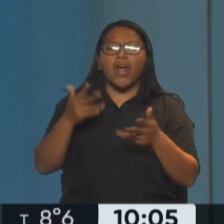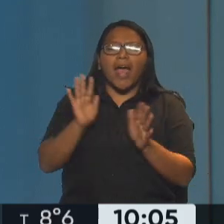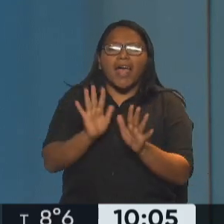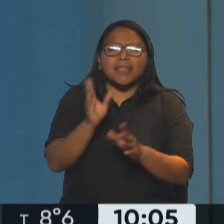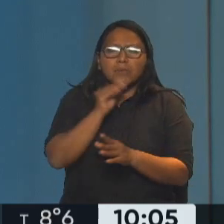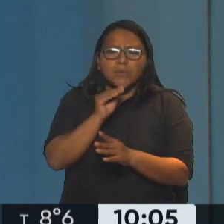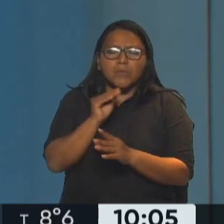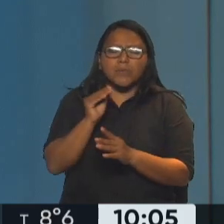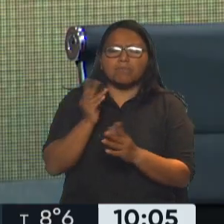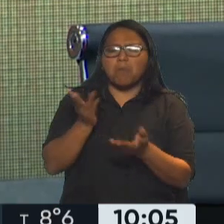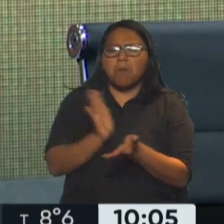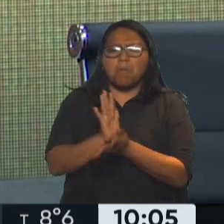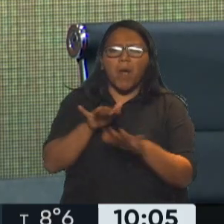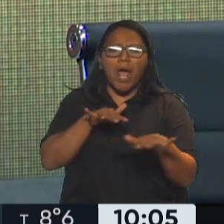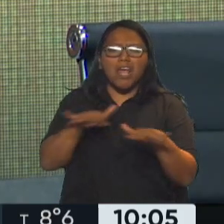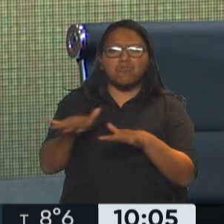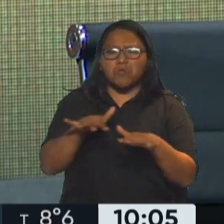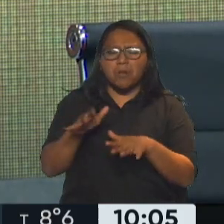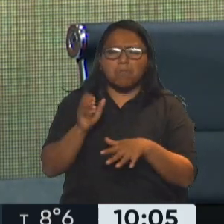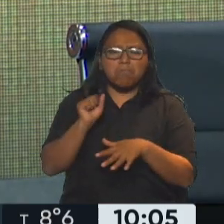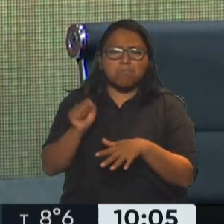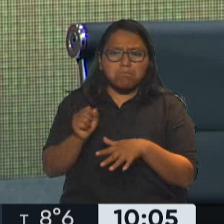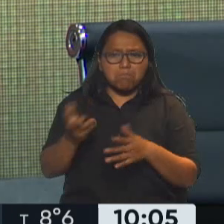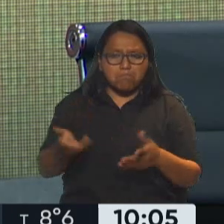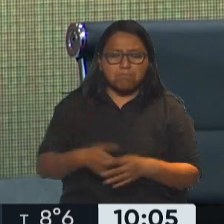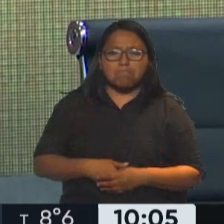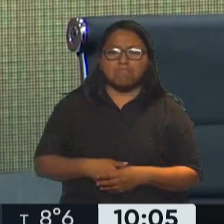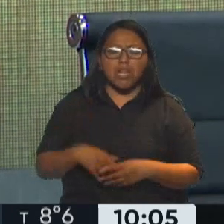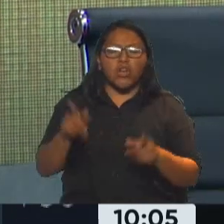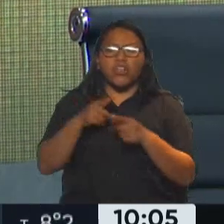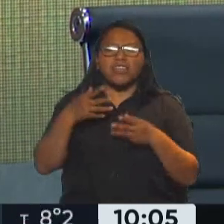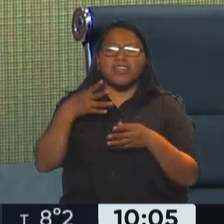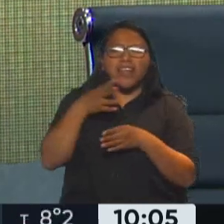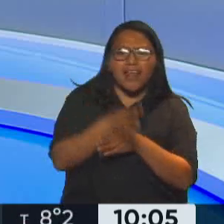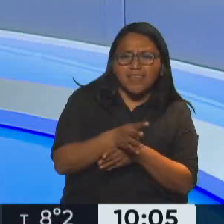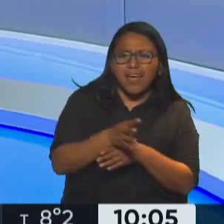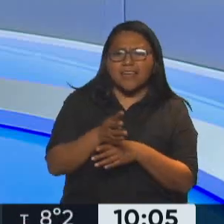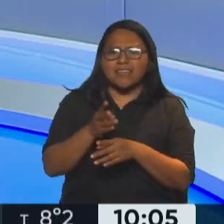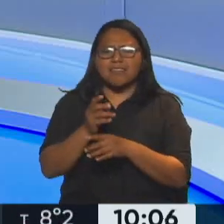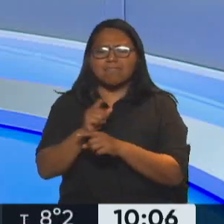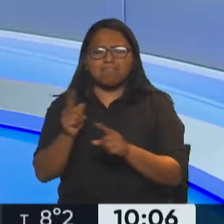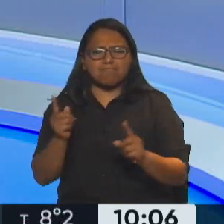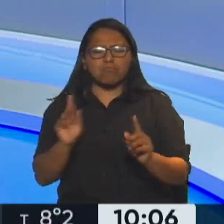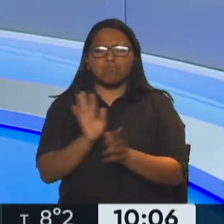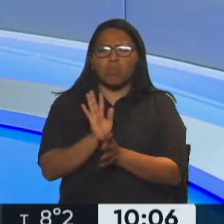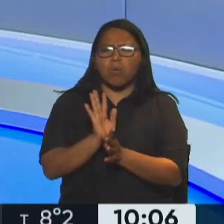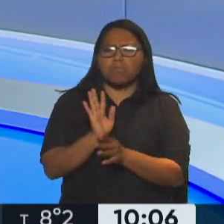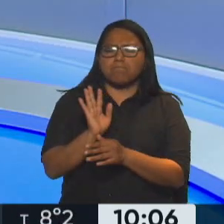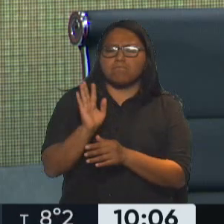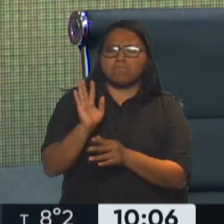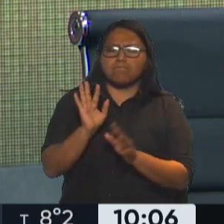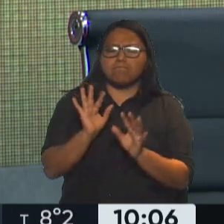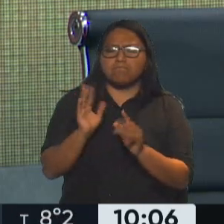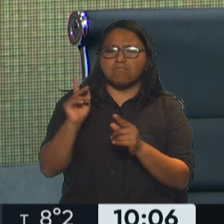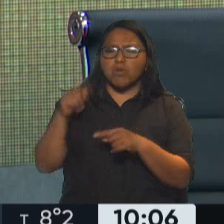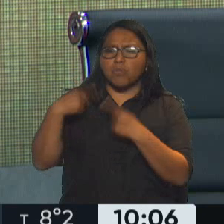una línea que bajó la Corte Suprema. La Corte Suprema tampoco habla ni de ataque ni de atentado. Entonces, ¿están todos respetando la línea